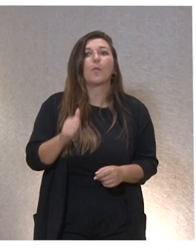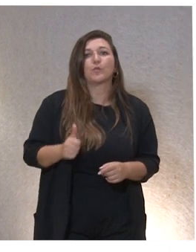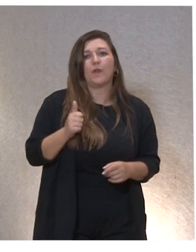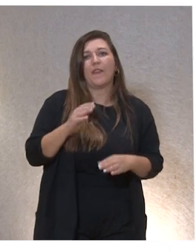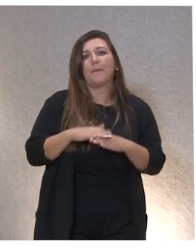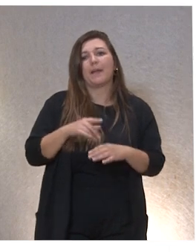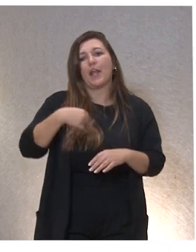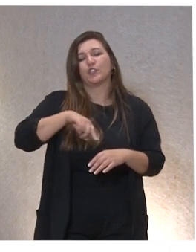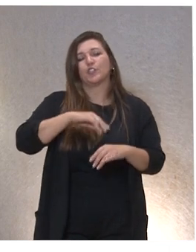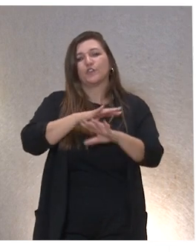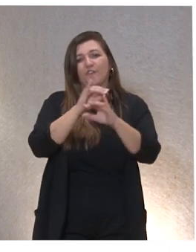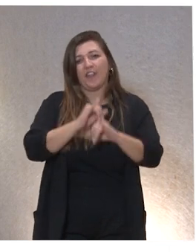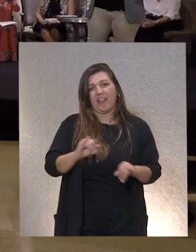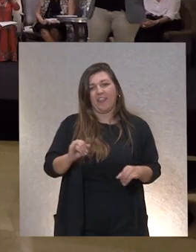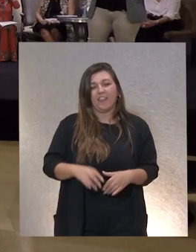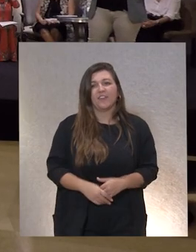nuestra propia felicidad.